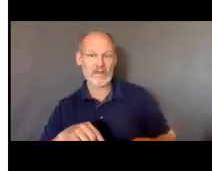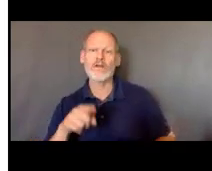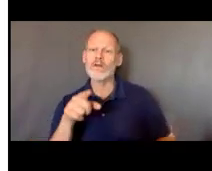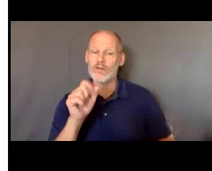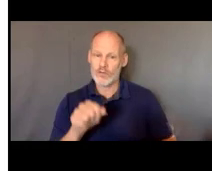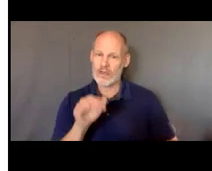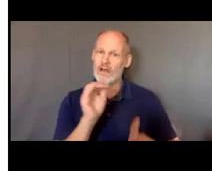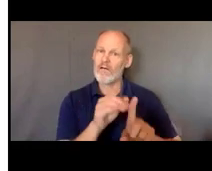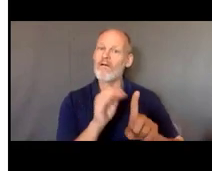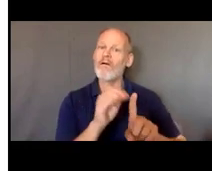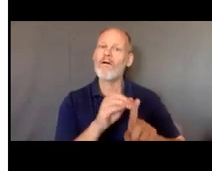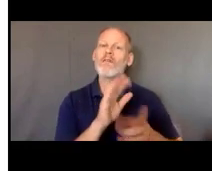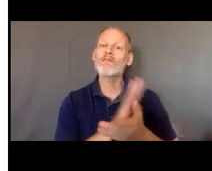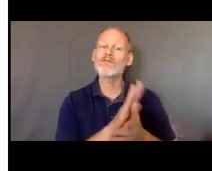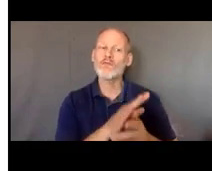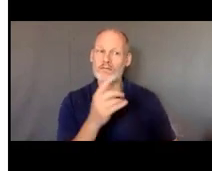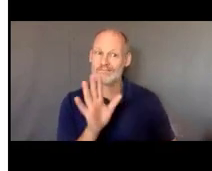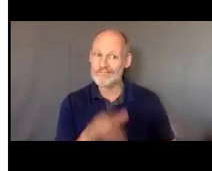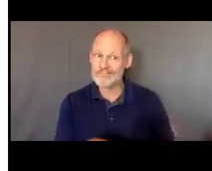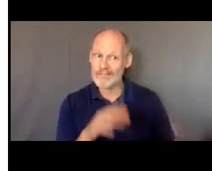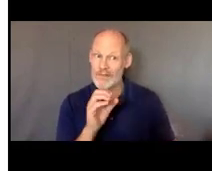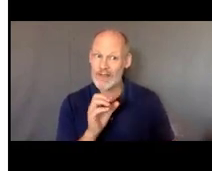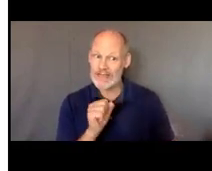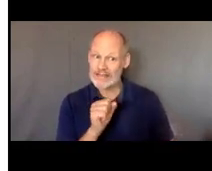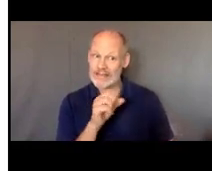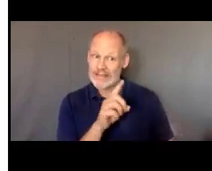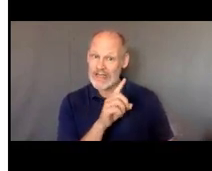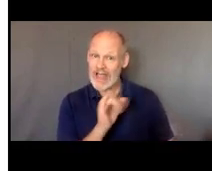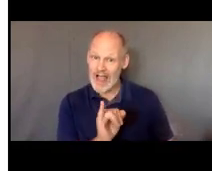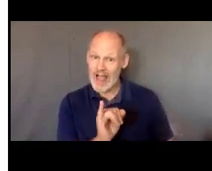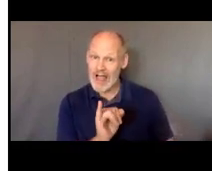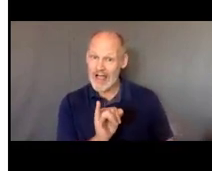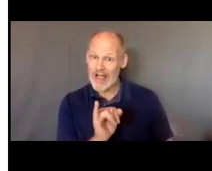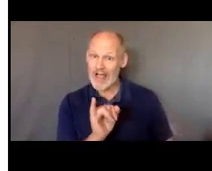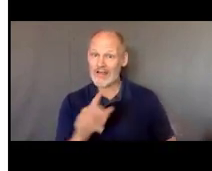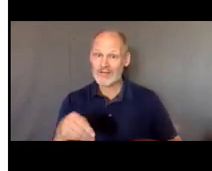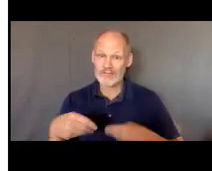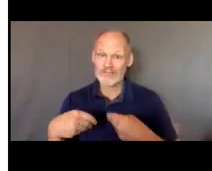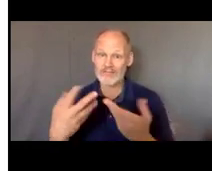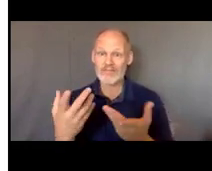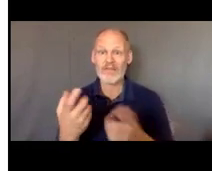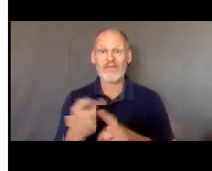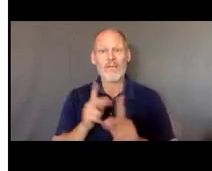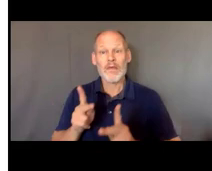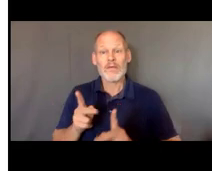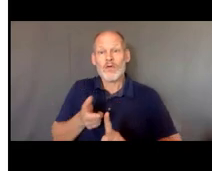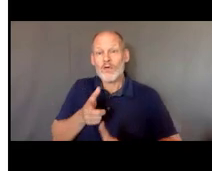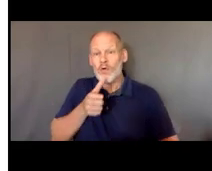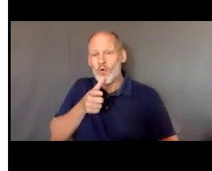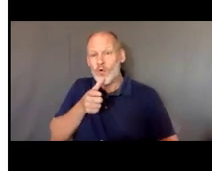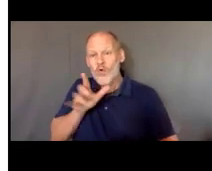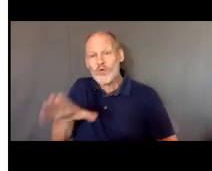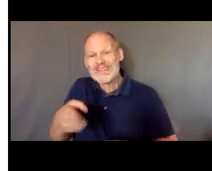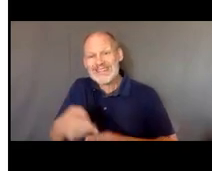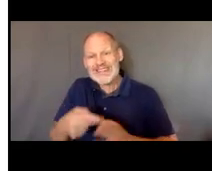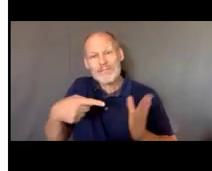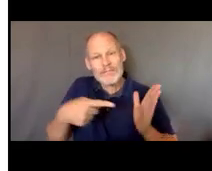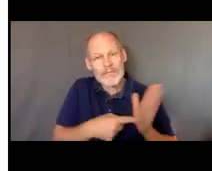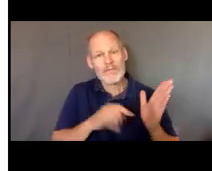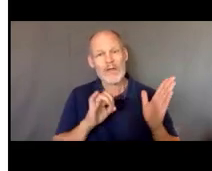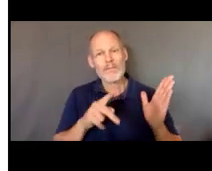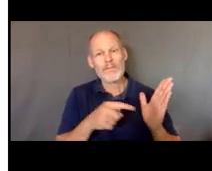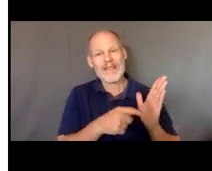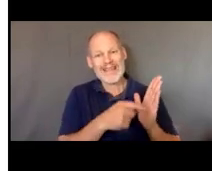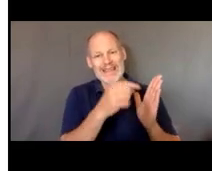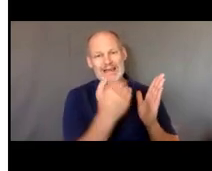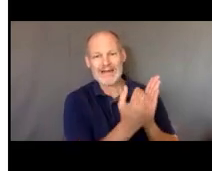es el que tiene que ser diseñado y entregado por personas que están identificadas en el plan de IEP como